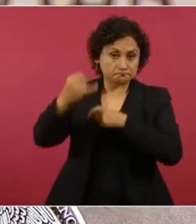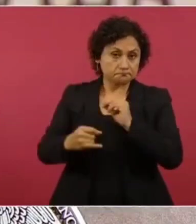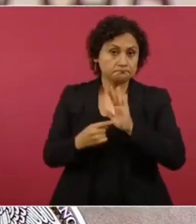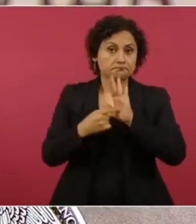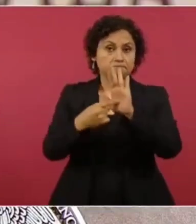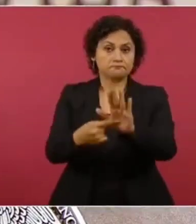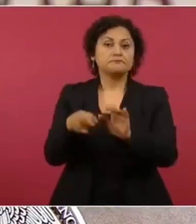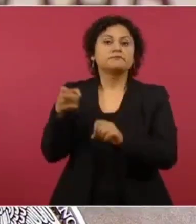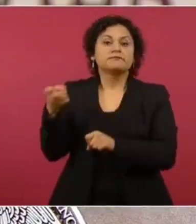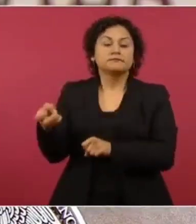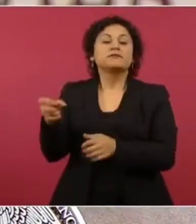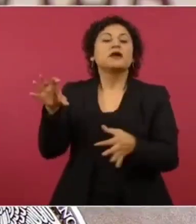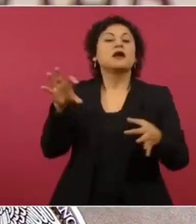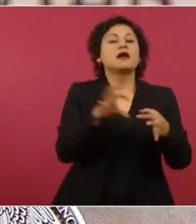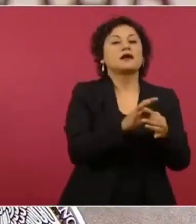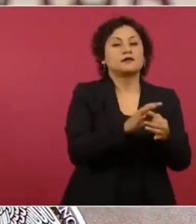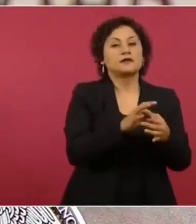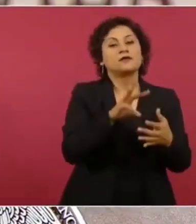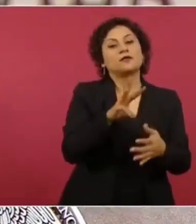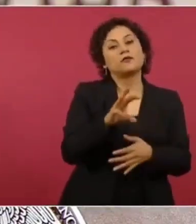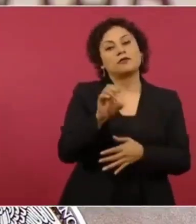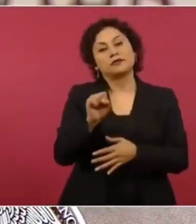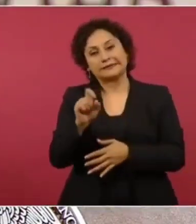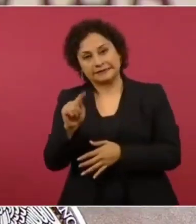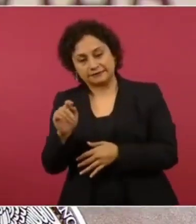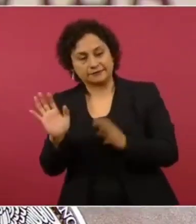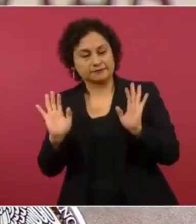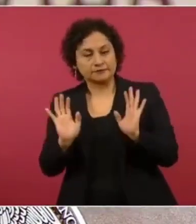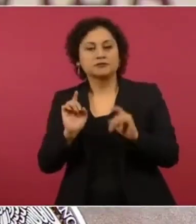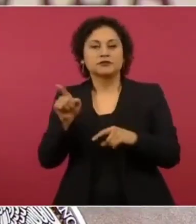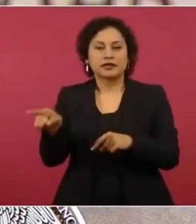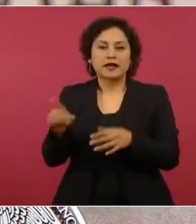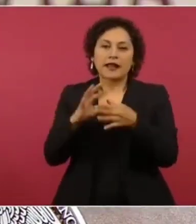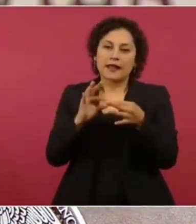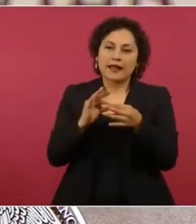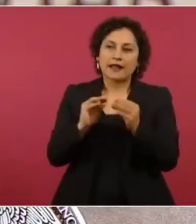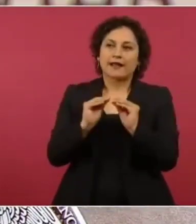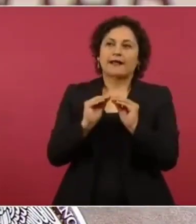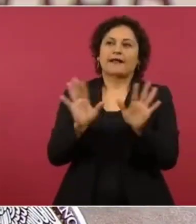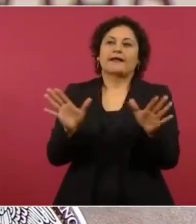que nos desmintió a la oposición.